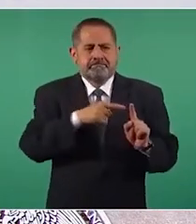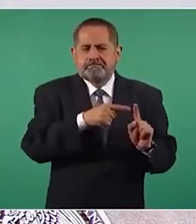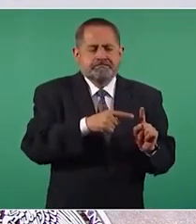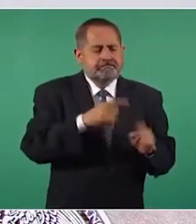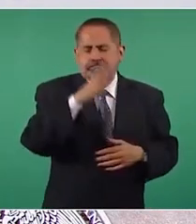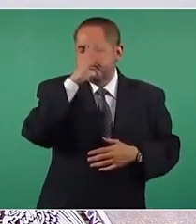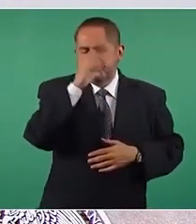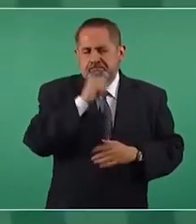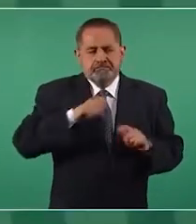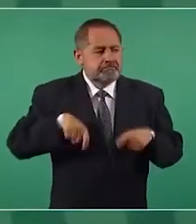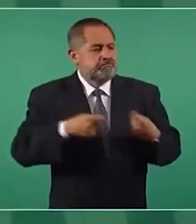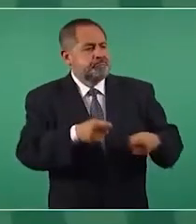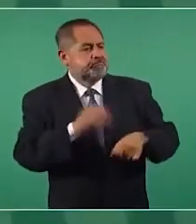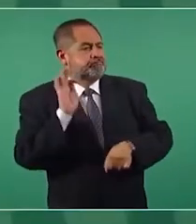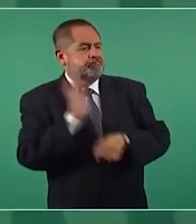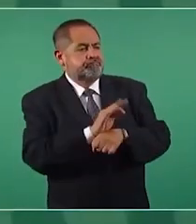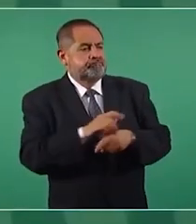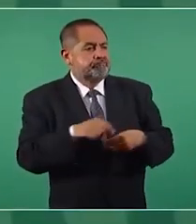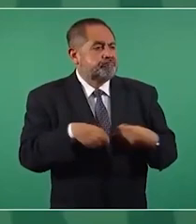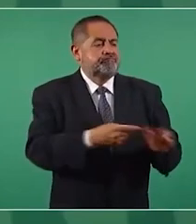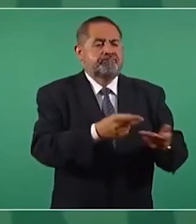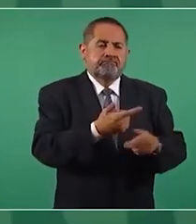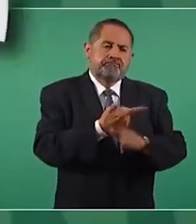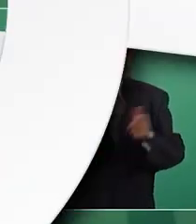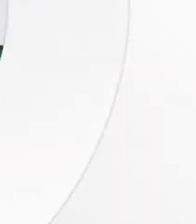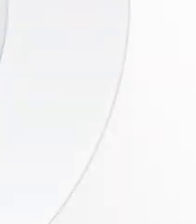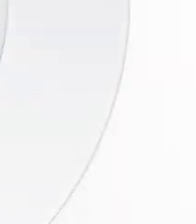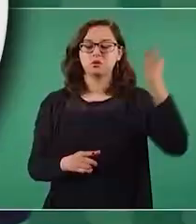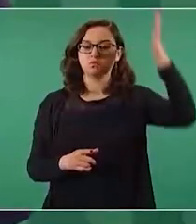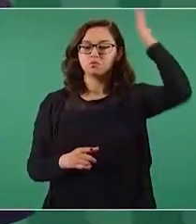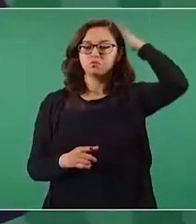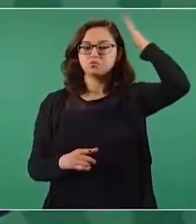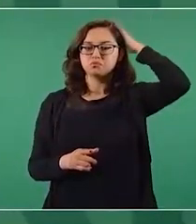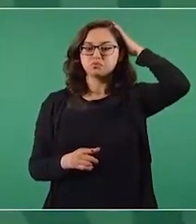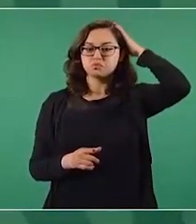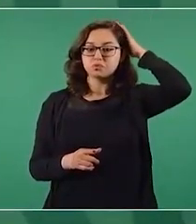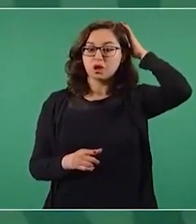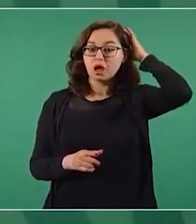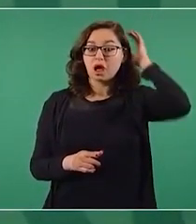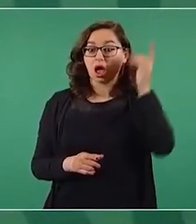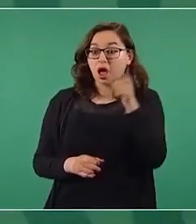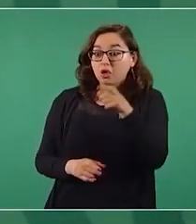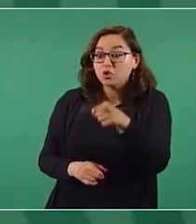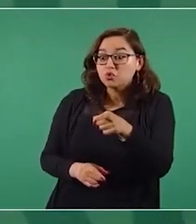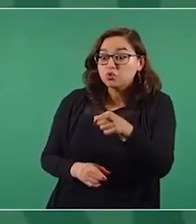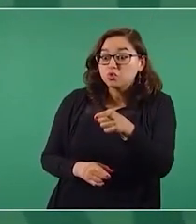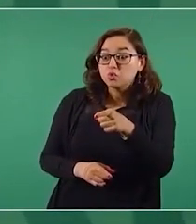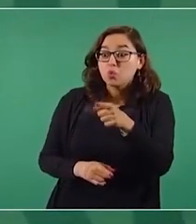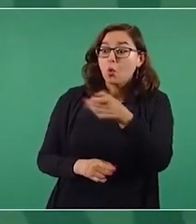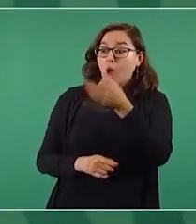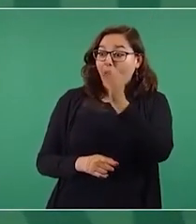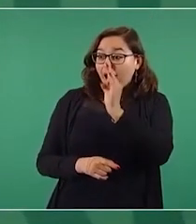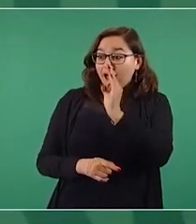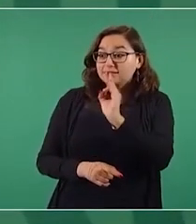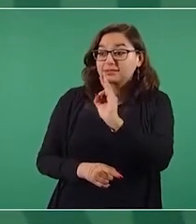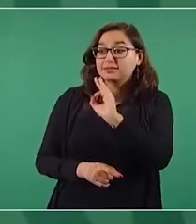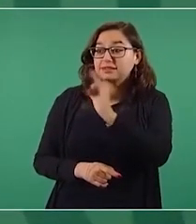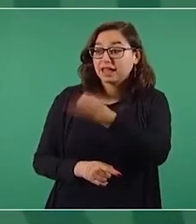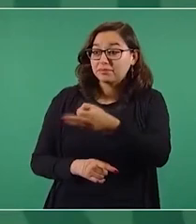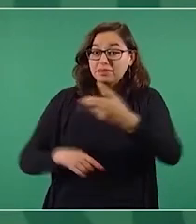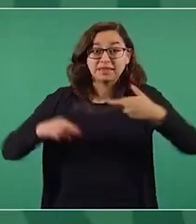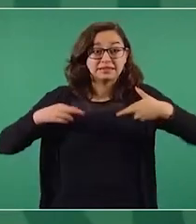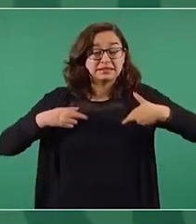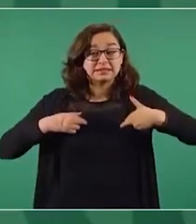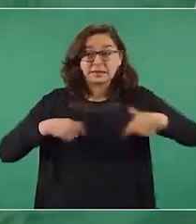ser beneficiario de los beneficios del decreto. Si toma una decisión de ayudar